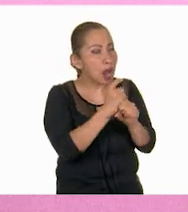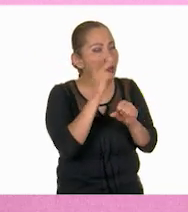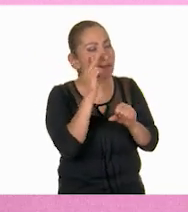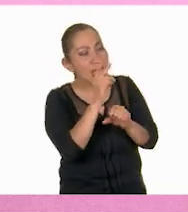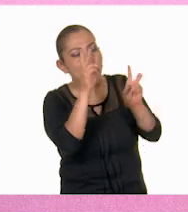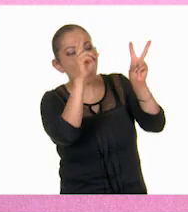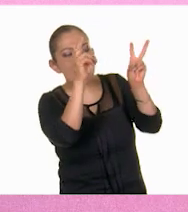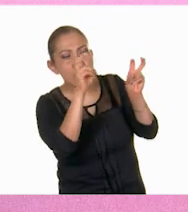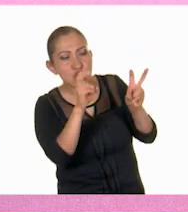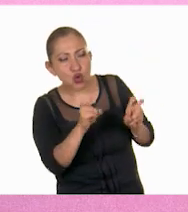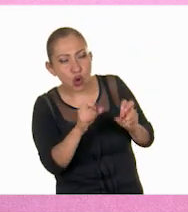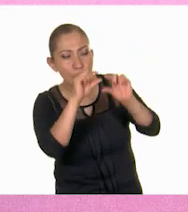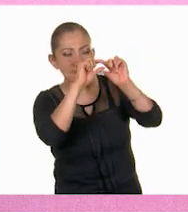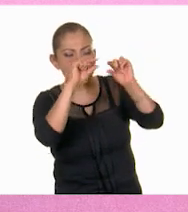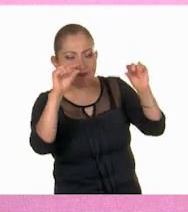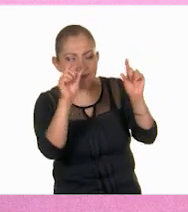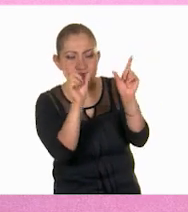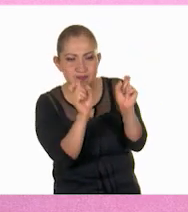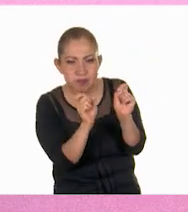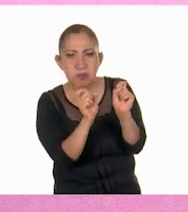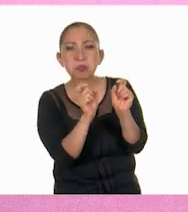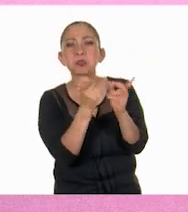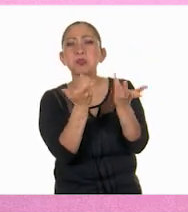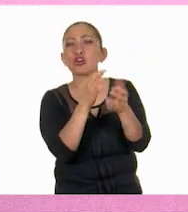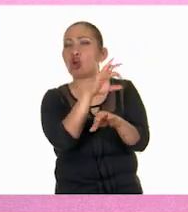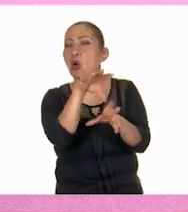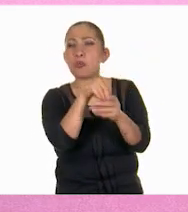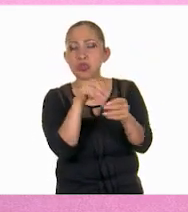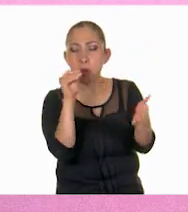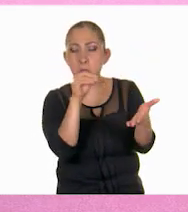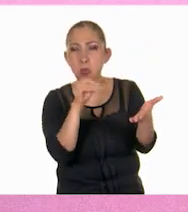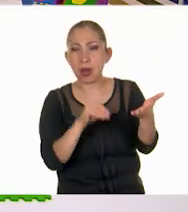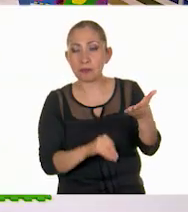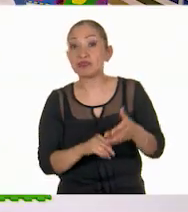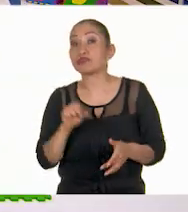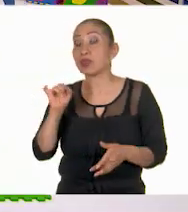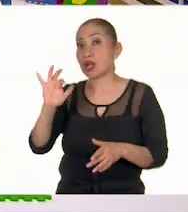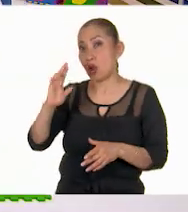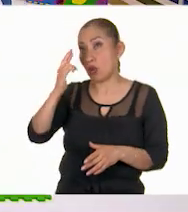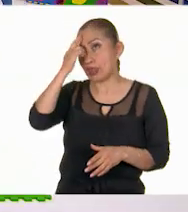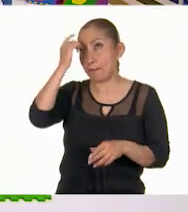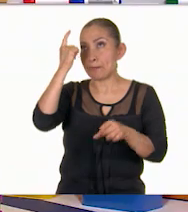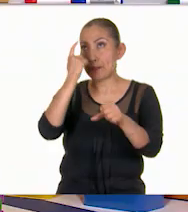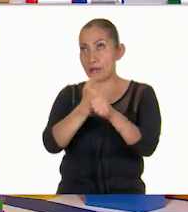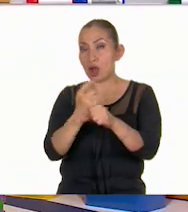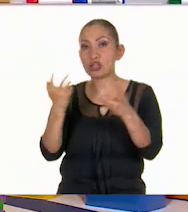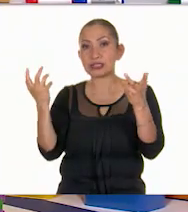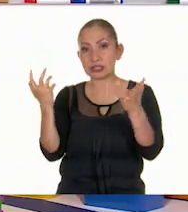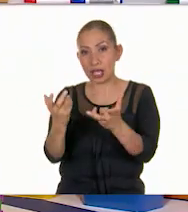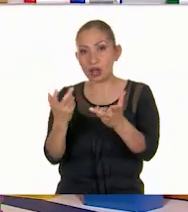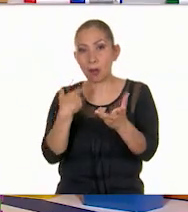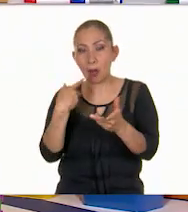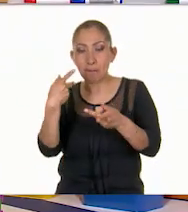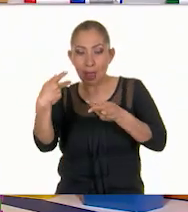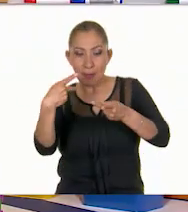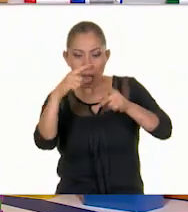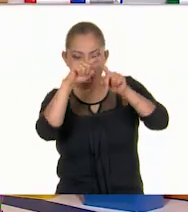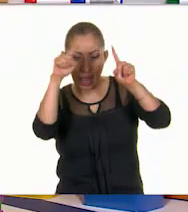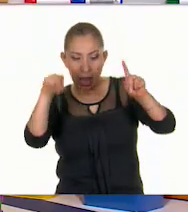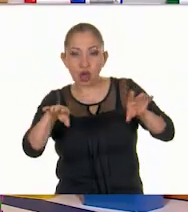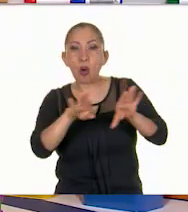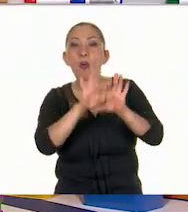títulos, subtítulos y todo lo que tiene que contener, etcétera, etcétera. Así es, recuerdan que primero hicimos un planificador,